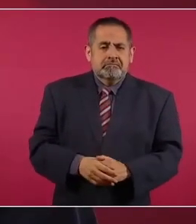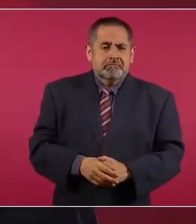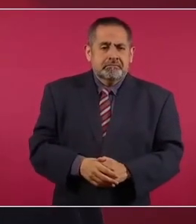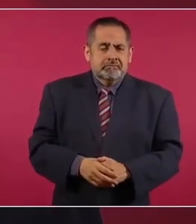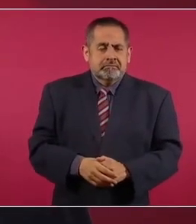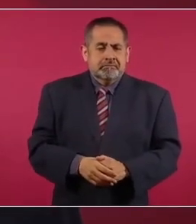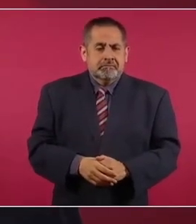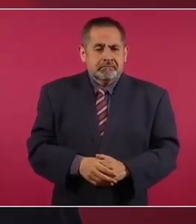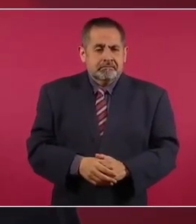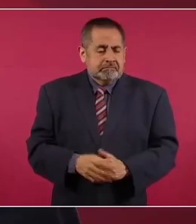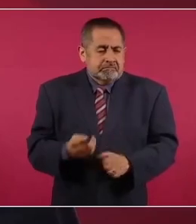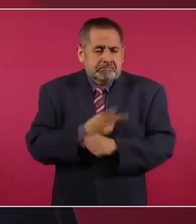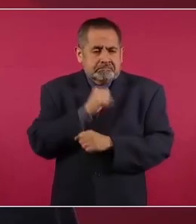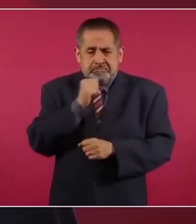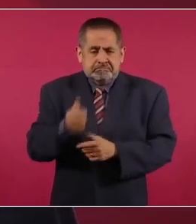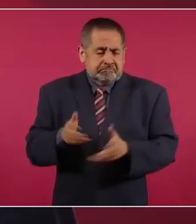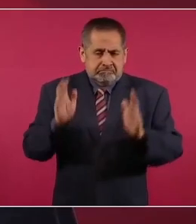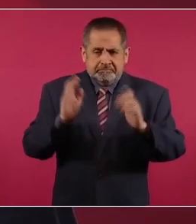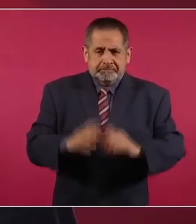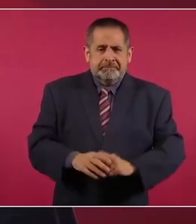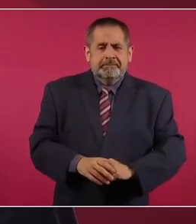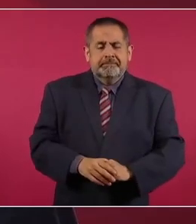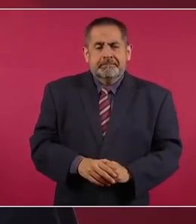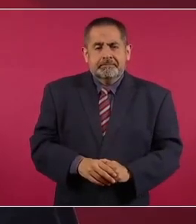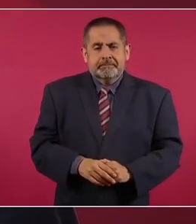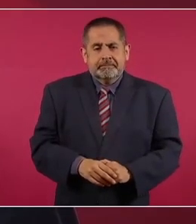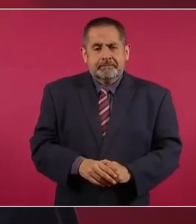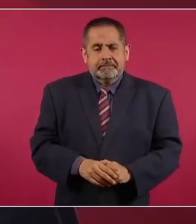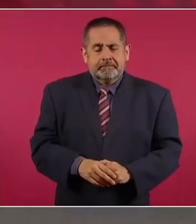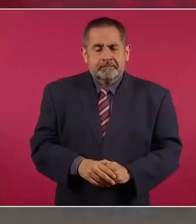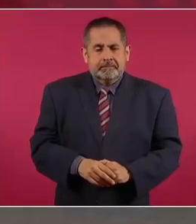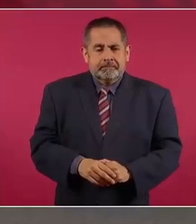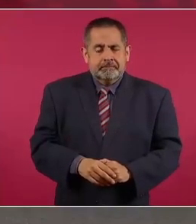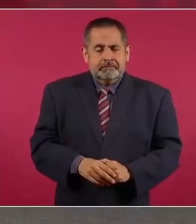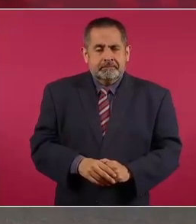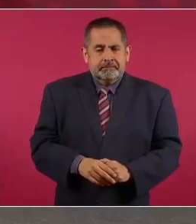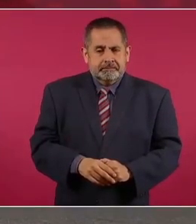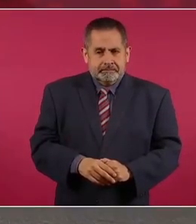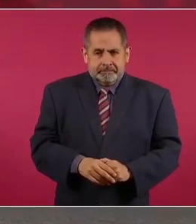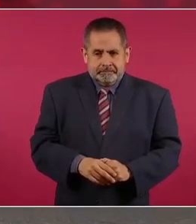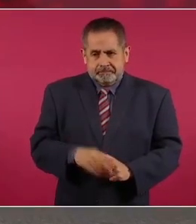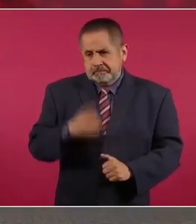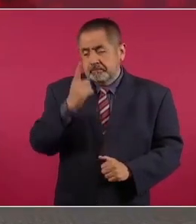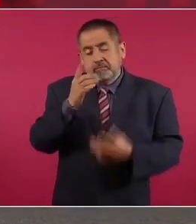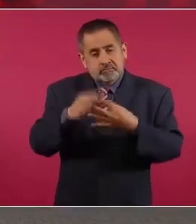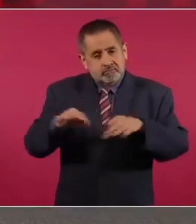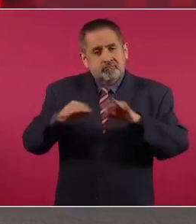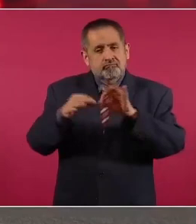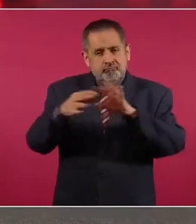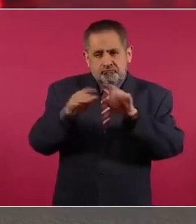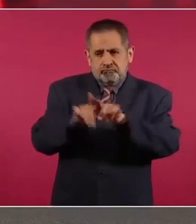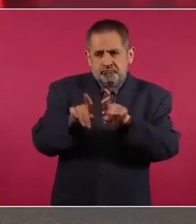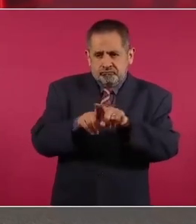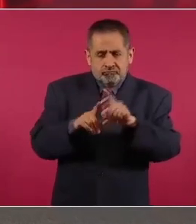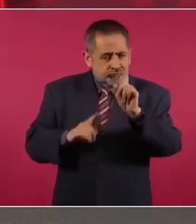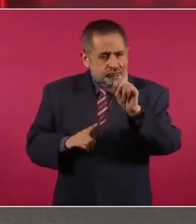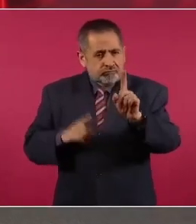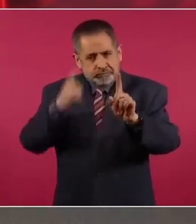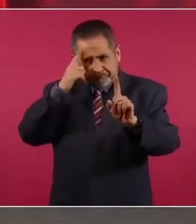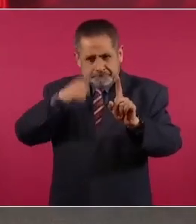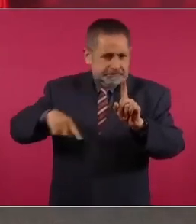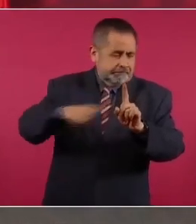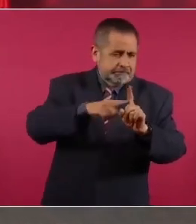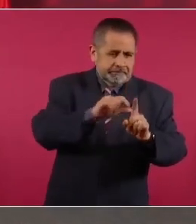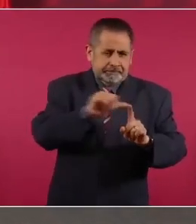nada es muy importante sobre todo para los